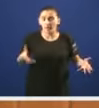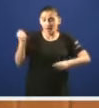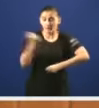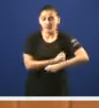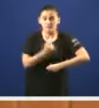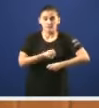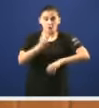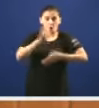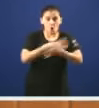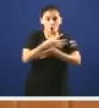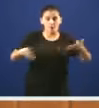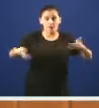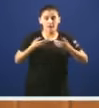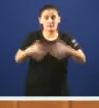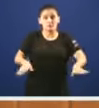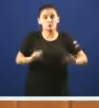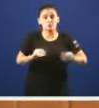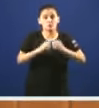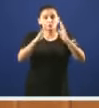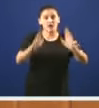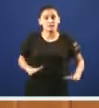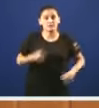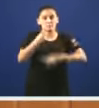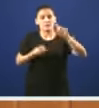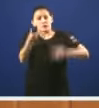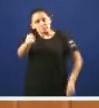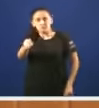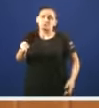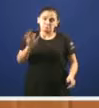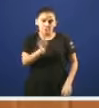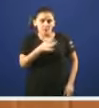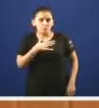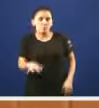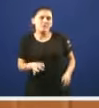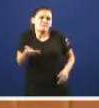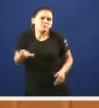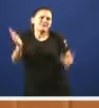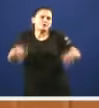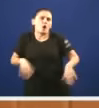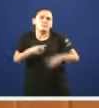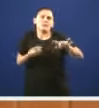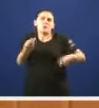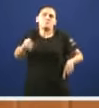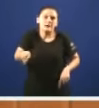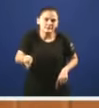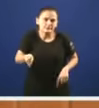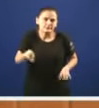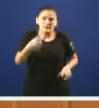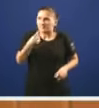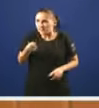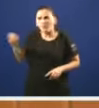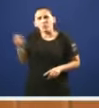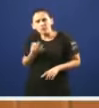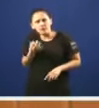o horario de apertura das casas de apostas media hora certo pode non ser significativo pero estamos dicindo que temos que